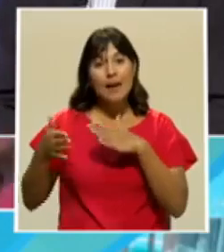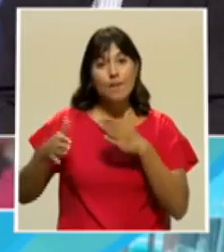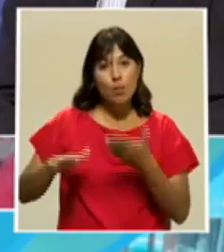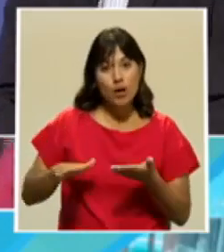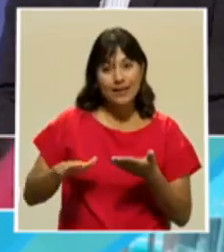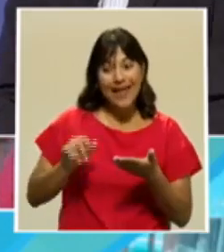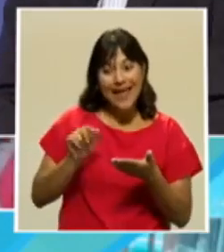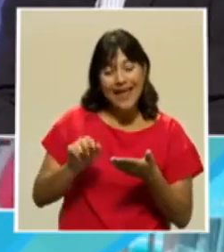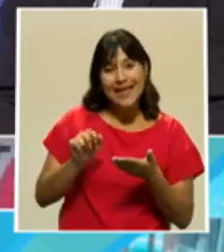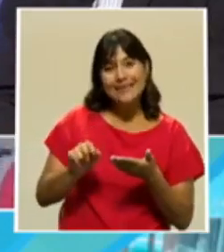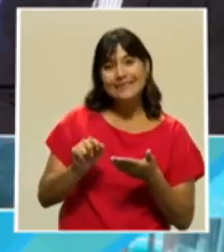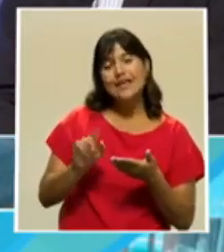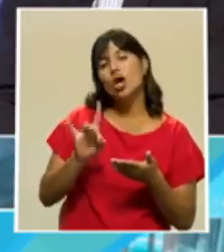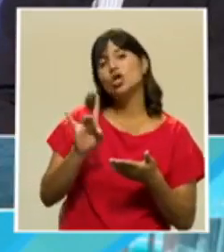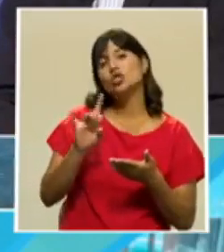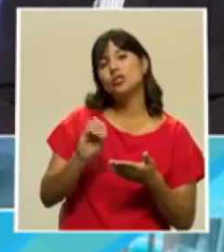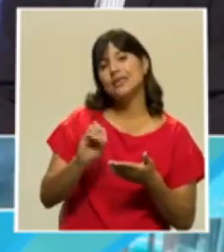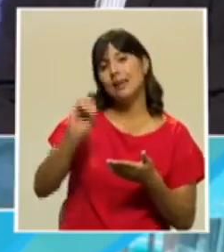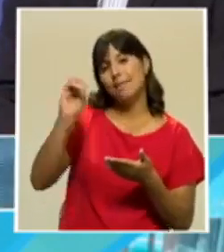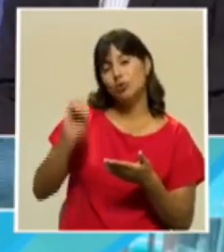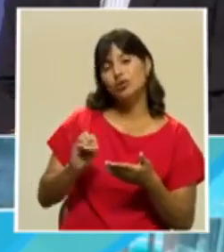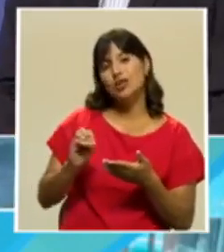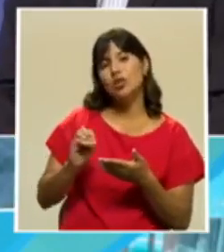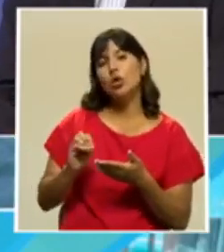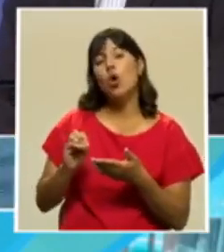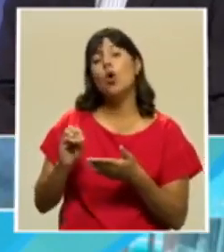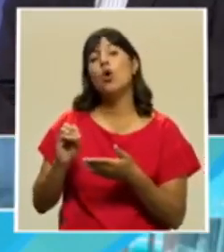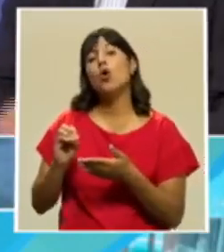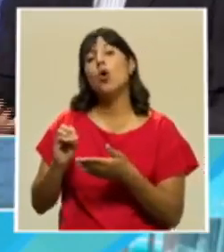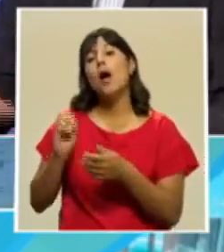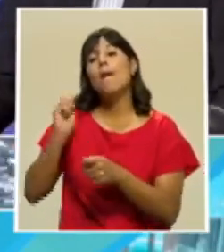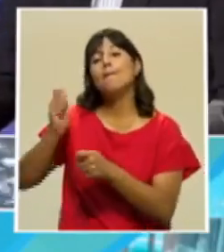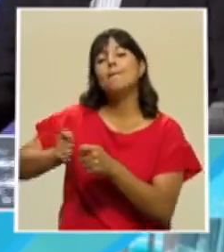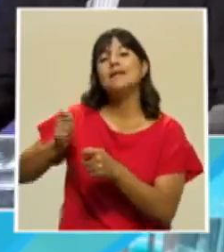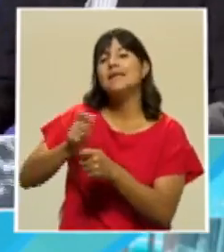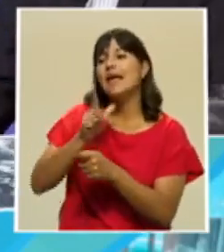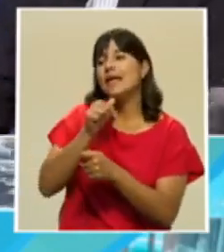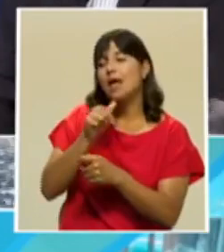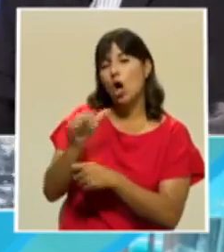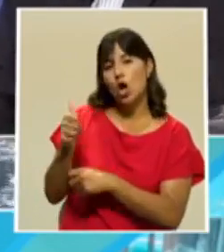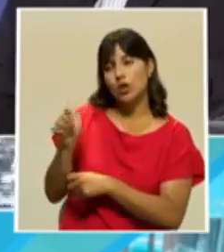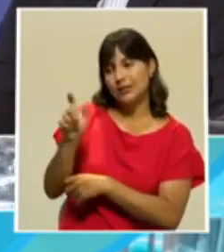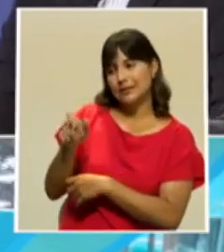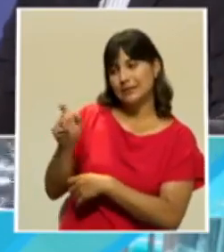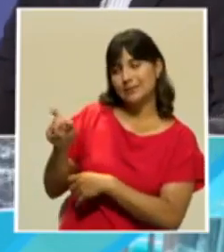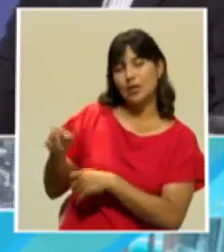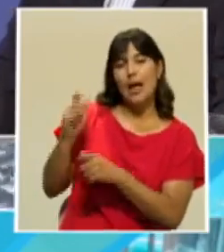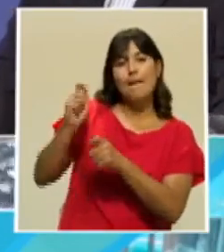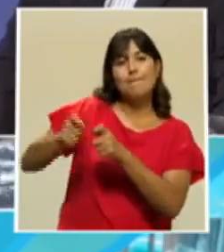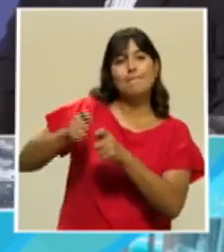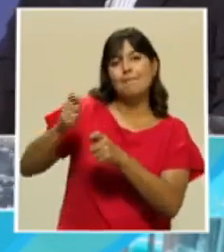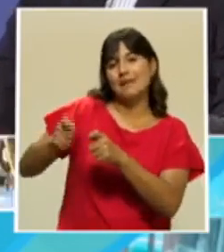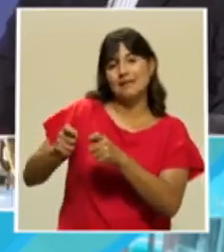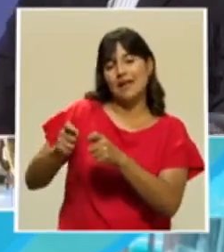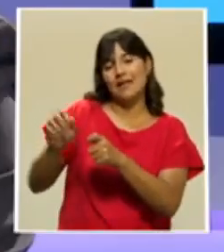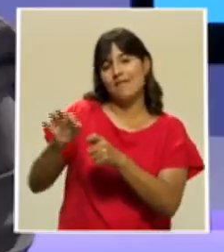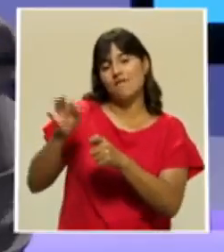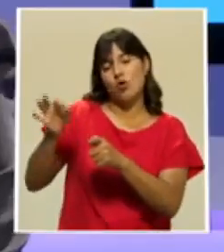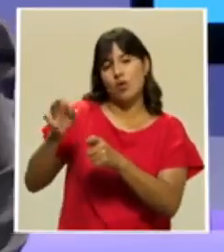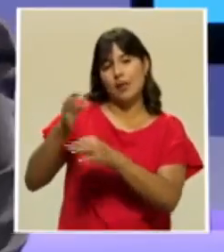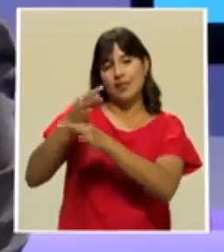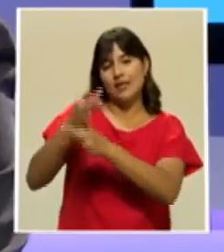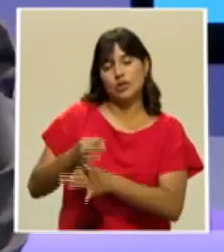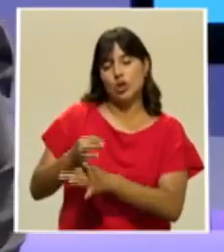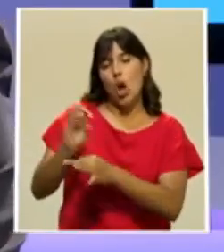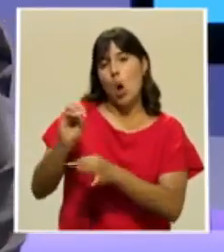70% son peces, que están muy pequeños, pero que eventualmente son la base del sustento de